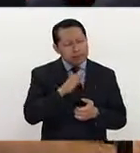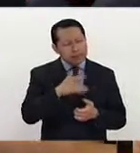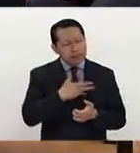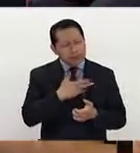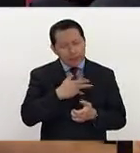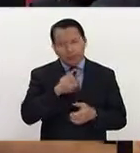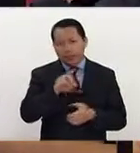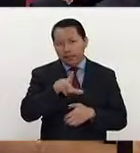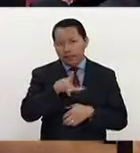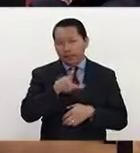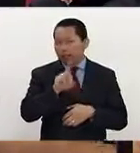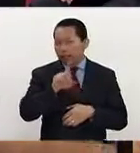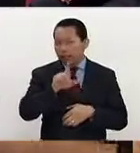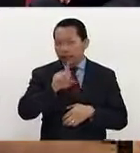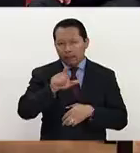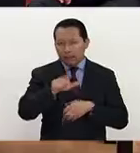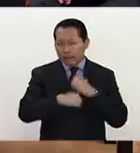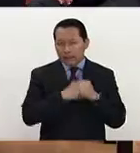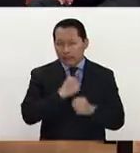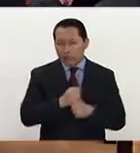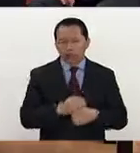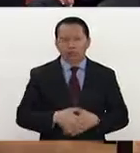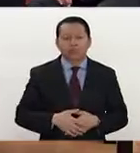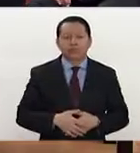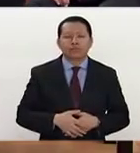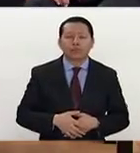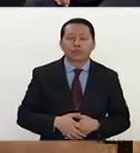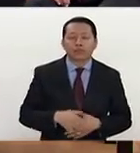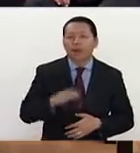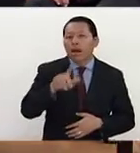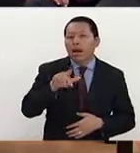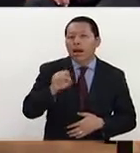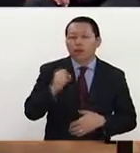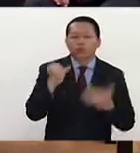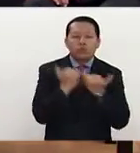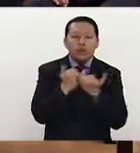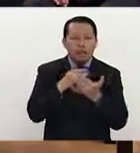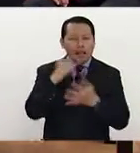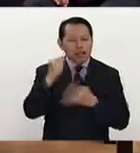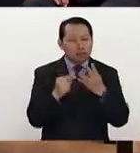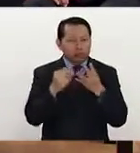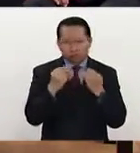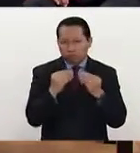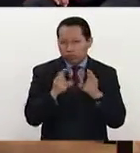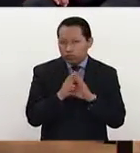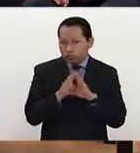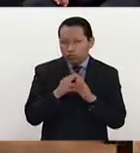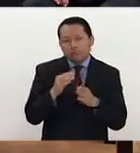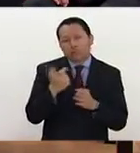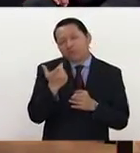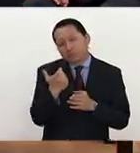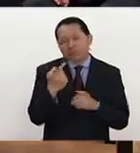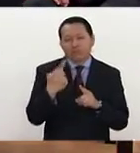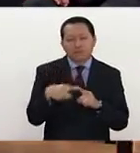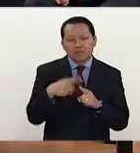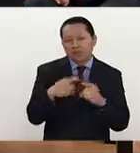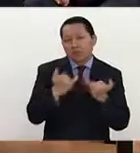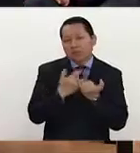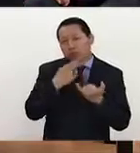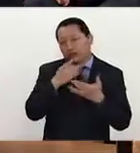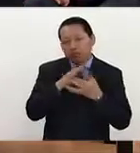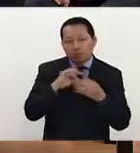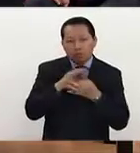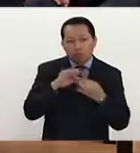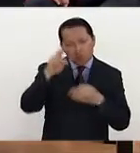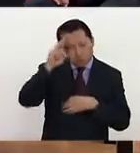años, es una persona muy joven. Carlos, también dio muchas cifras con respecto a la economía, como tú dices, y habló de que el sueño